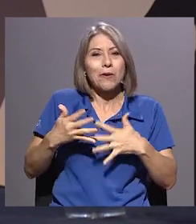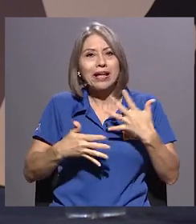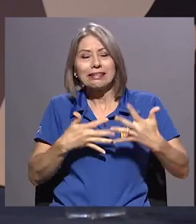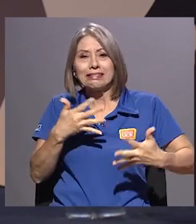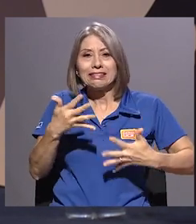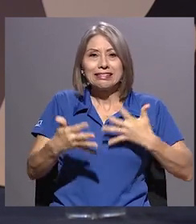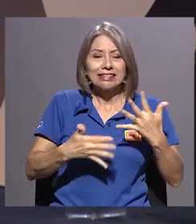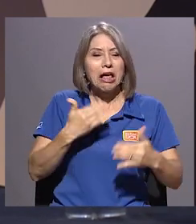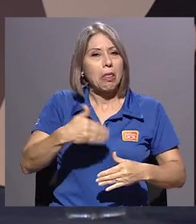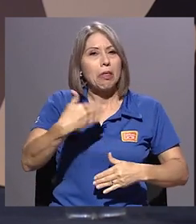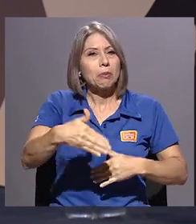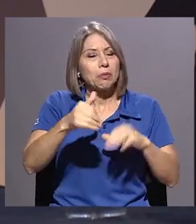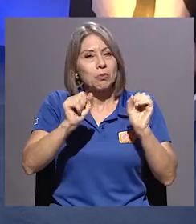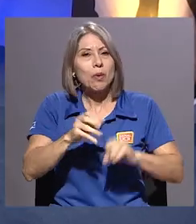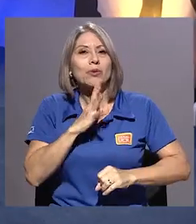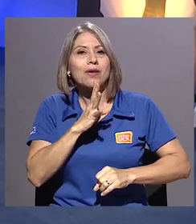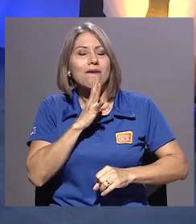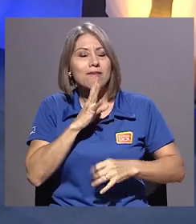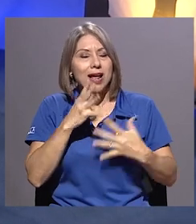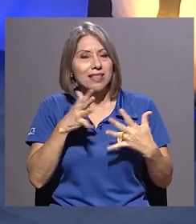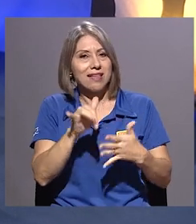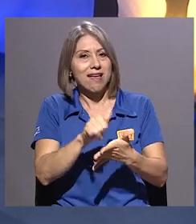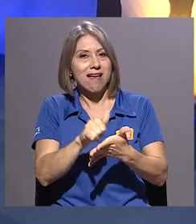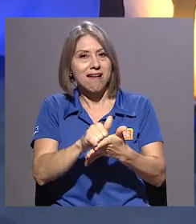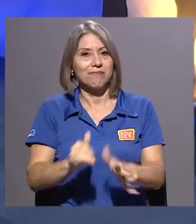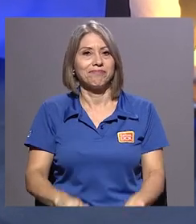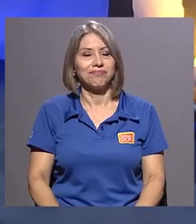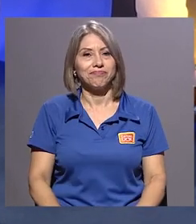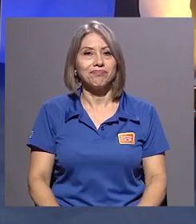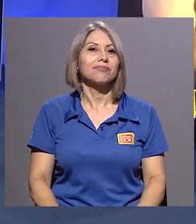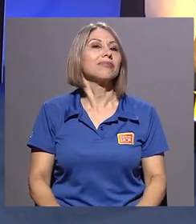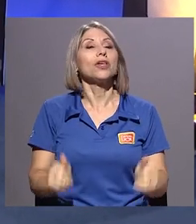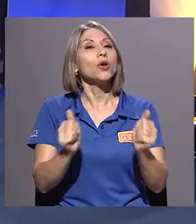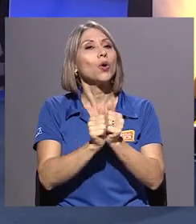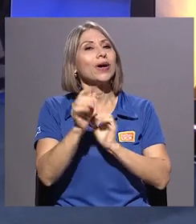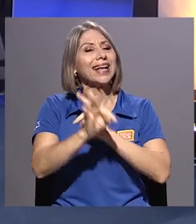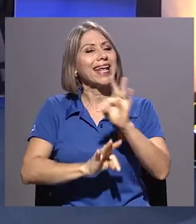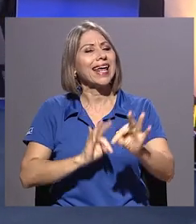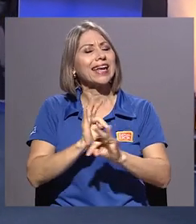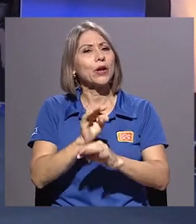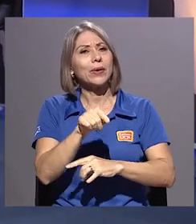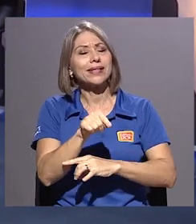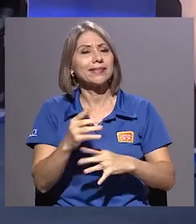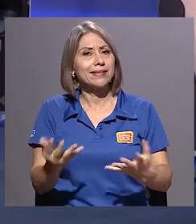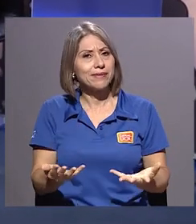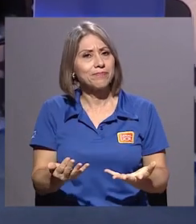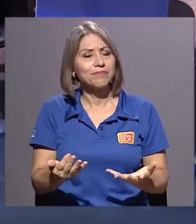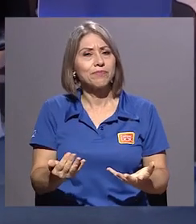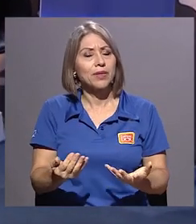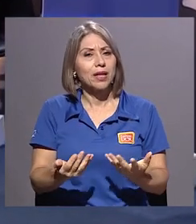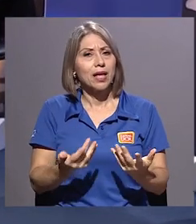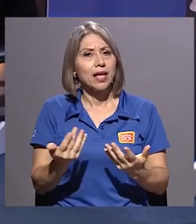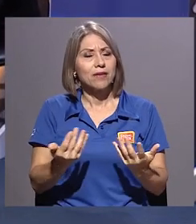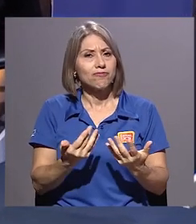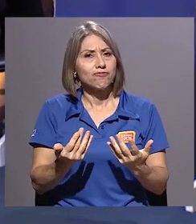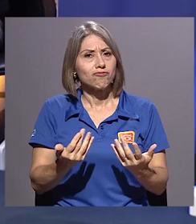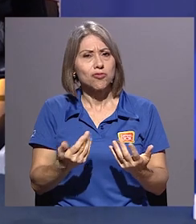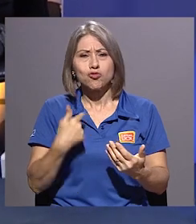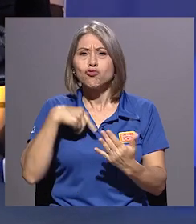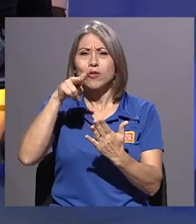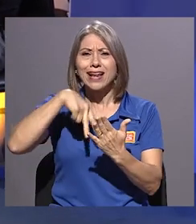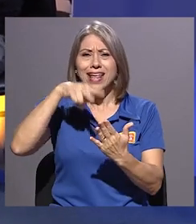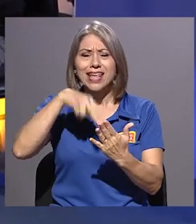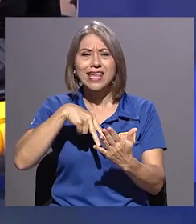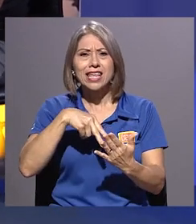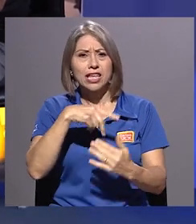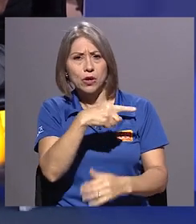estemos de lleno hablando de la obra en sí. siguiendo con el género este, por ahí leí que decías que esa era